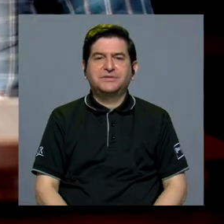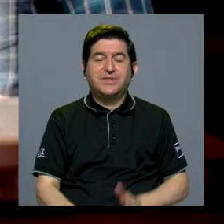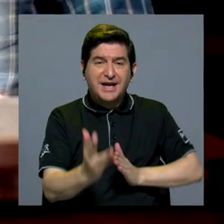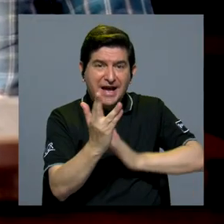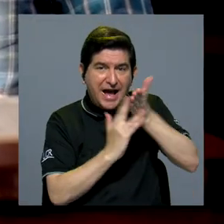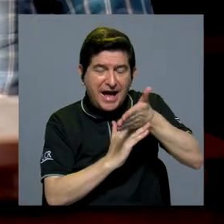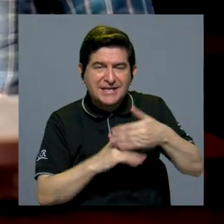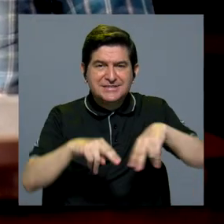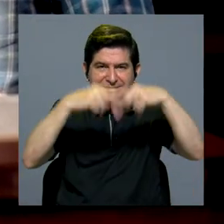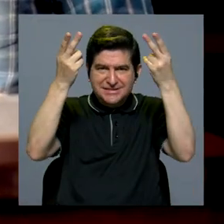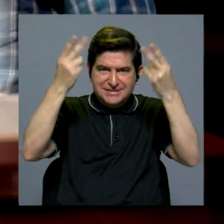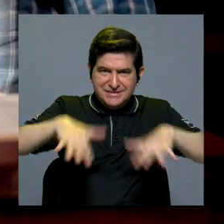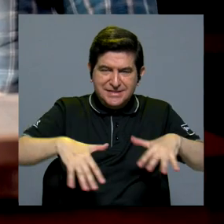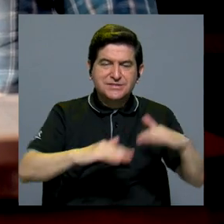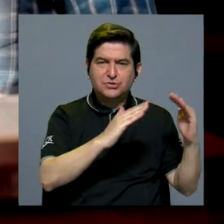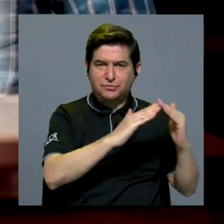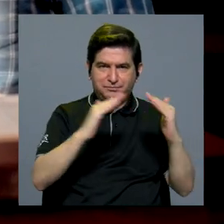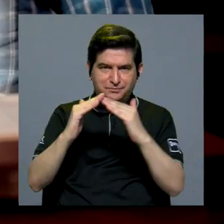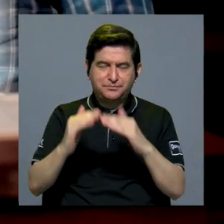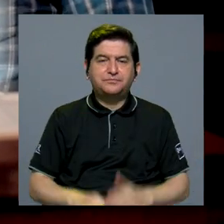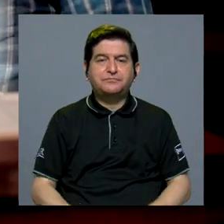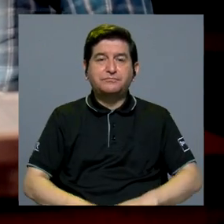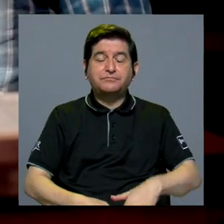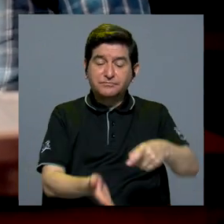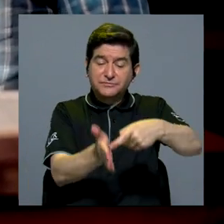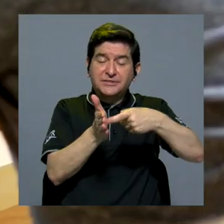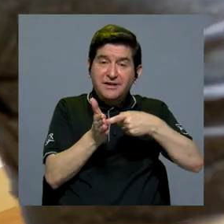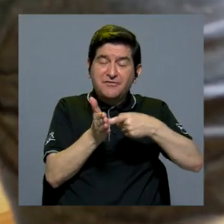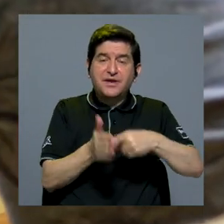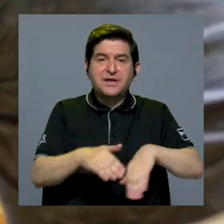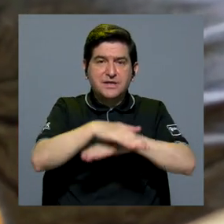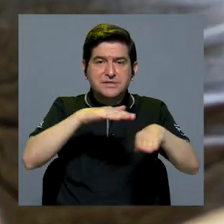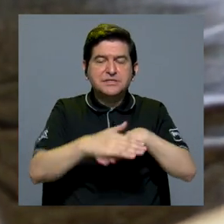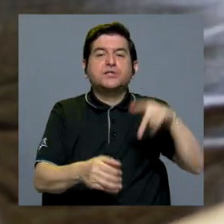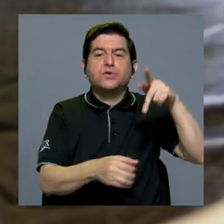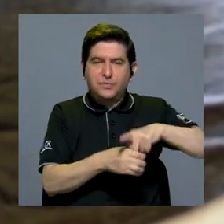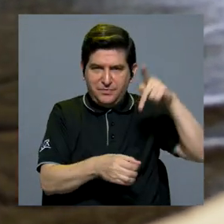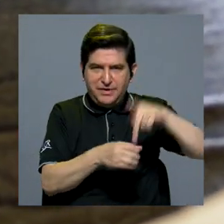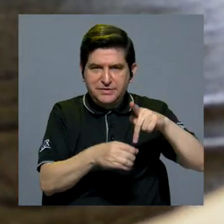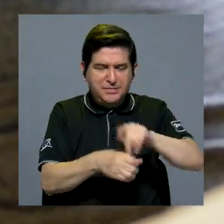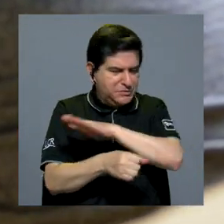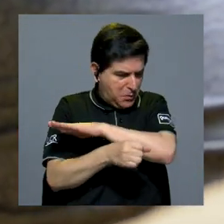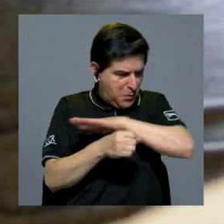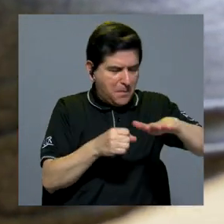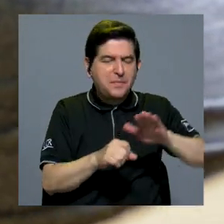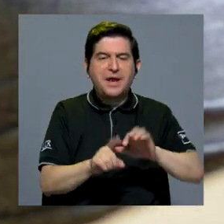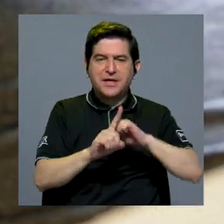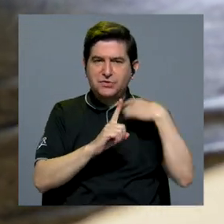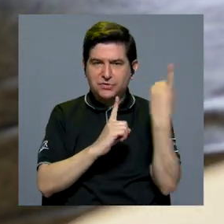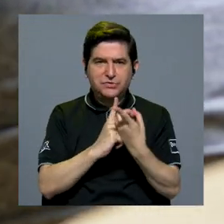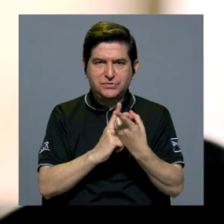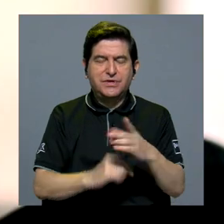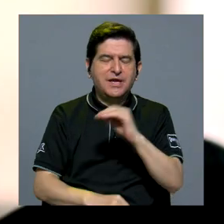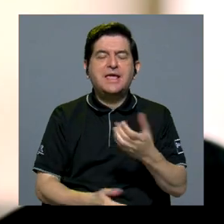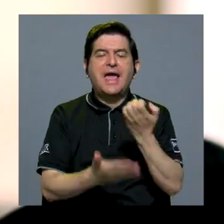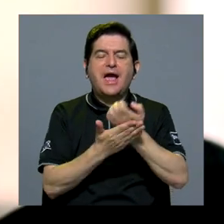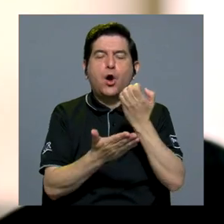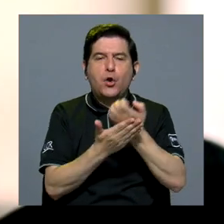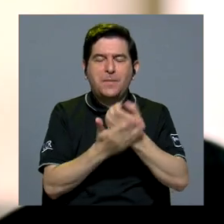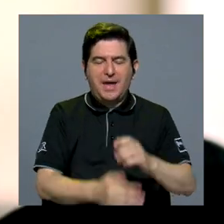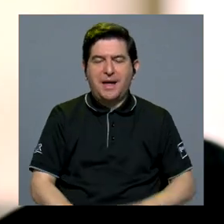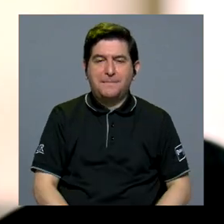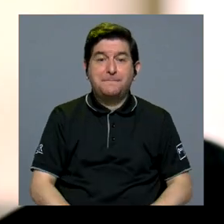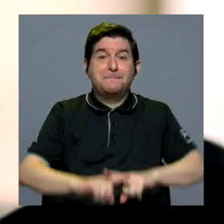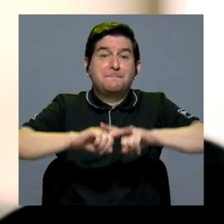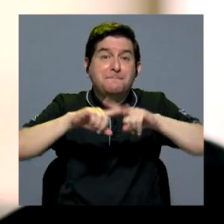a la tecnología. El acceso a internet en los hogares es un requisito básico para la participación plena en la sociedad